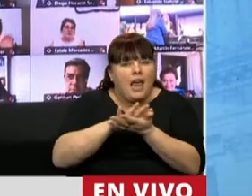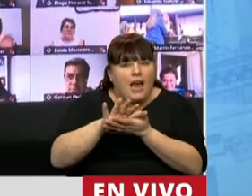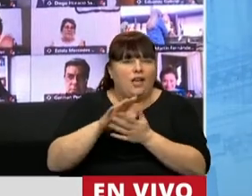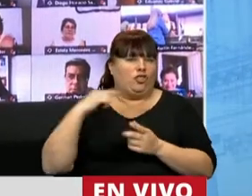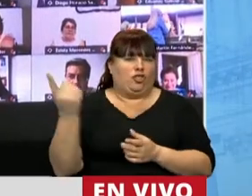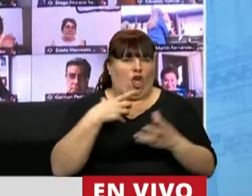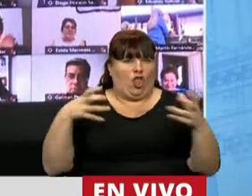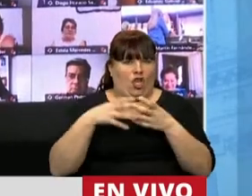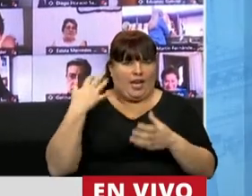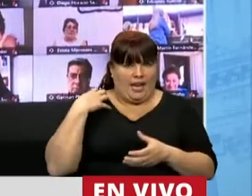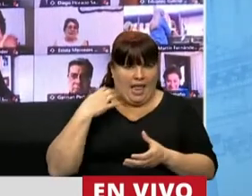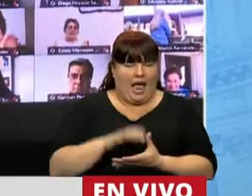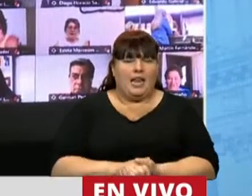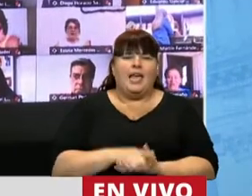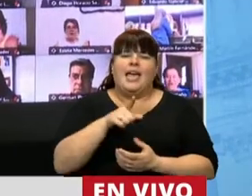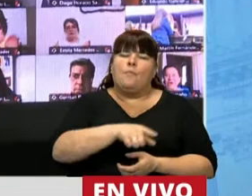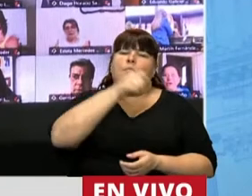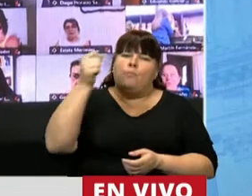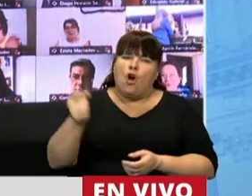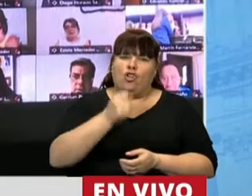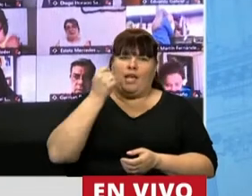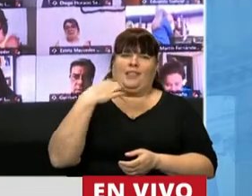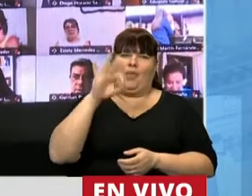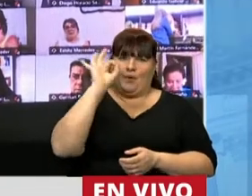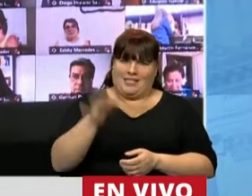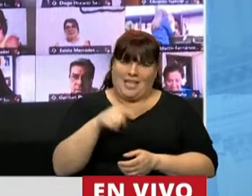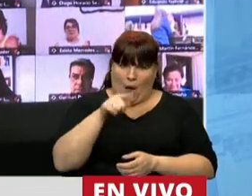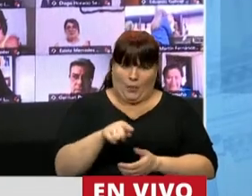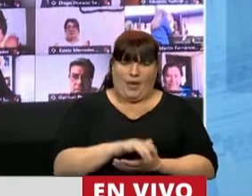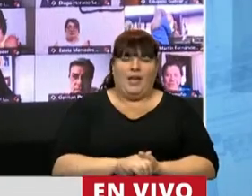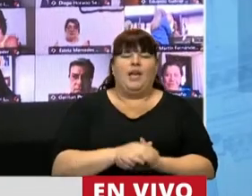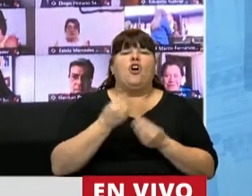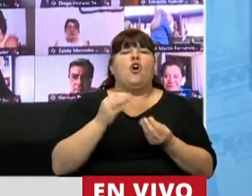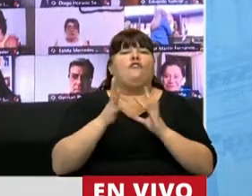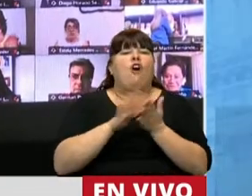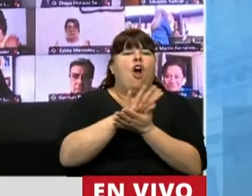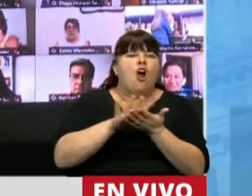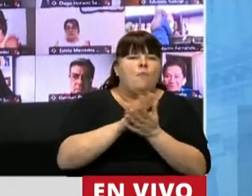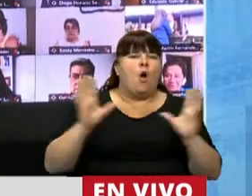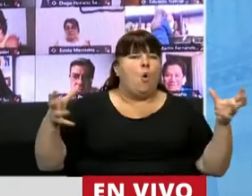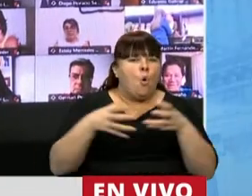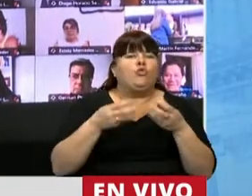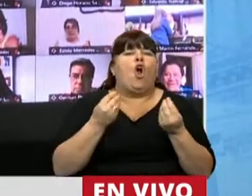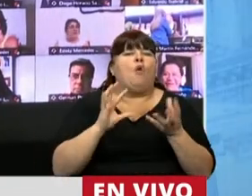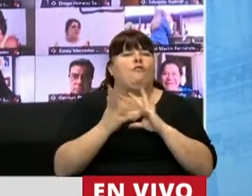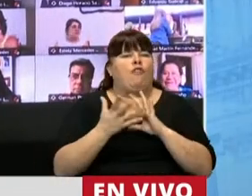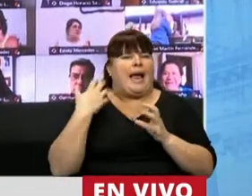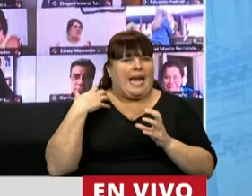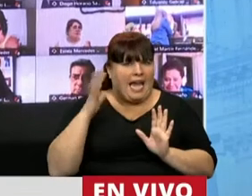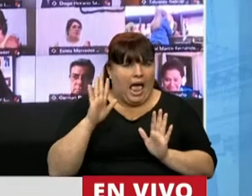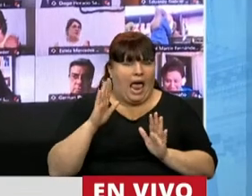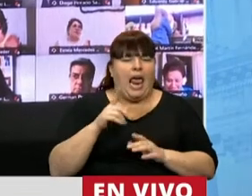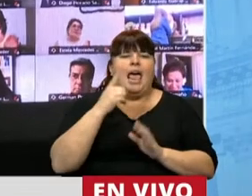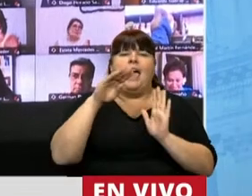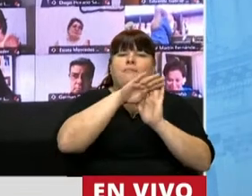colectiva. Es muy importante que tengamos presente esto, que va a ser a través de la negociación colectiva cómo los